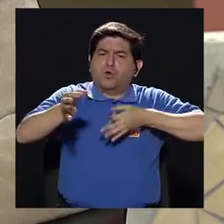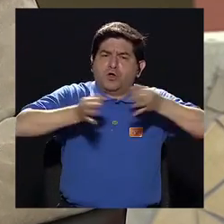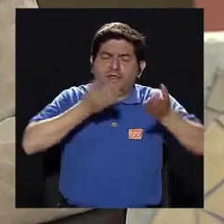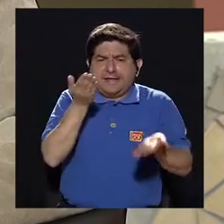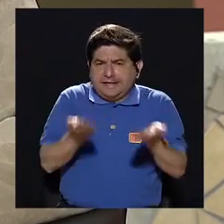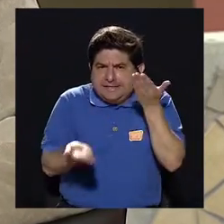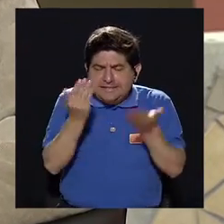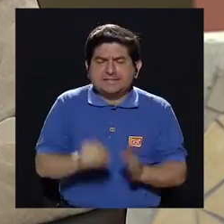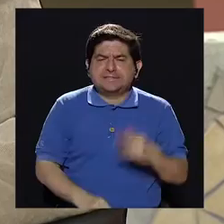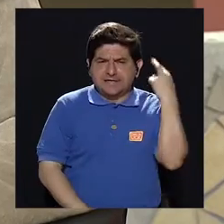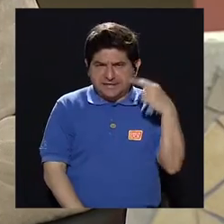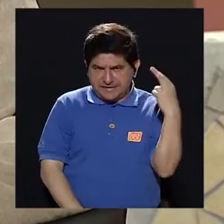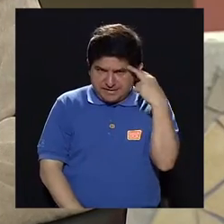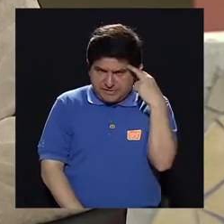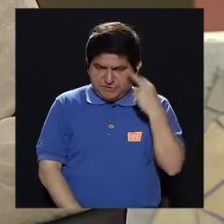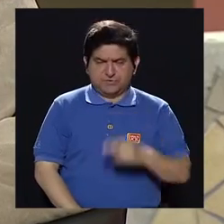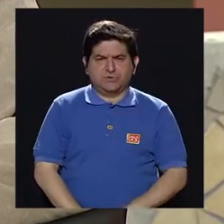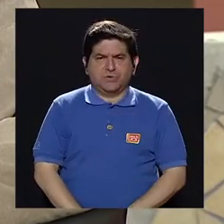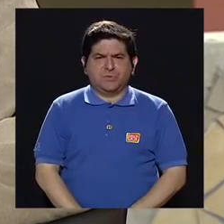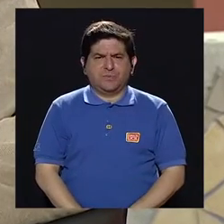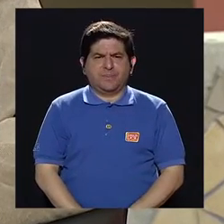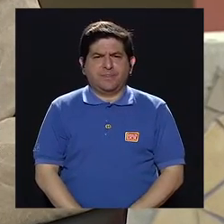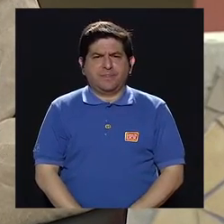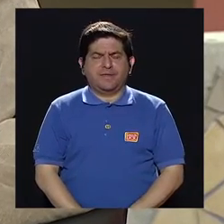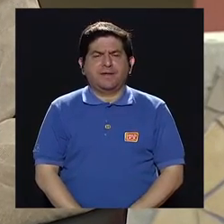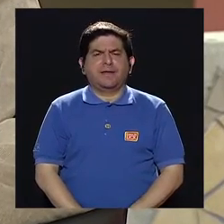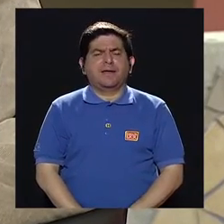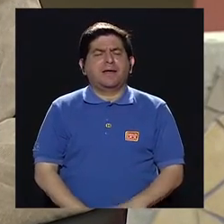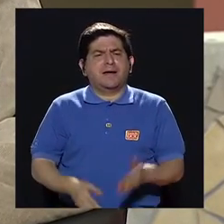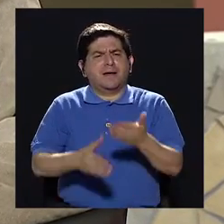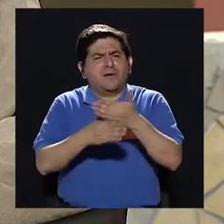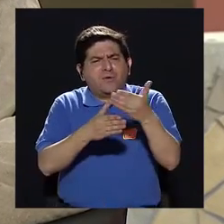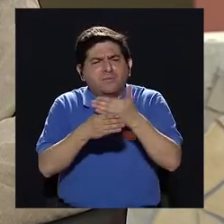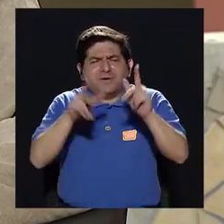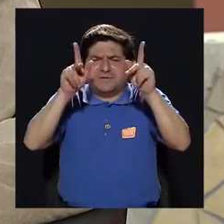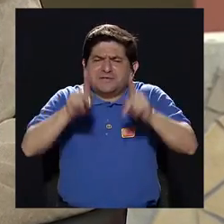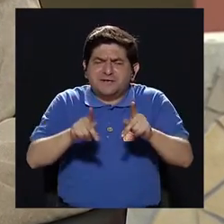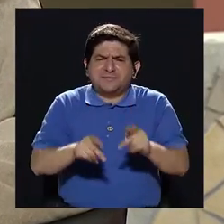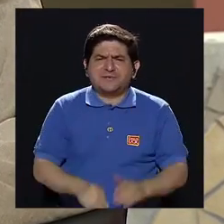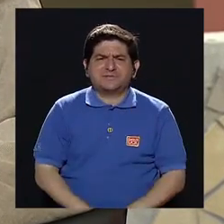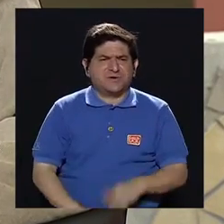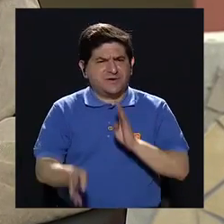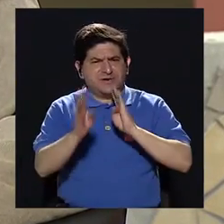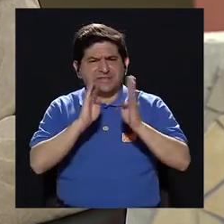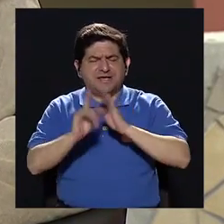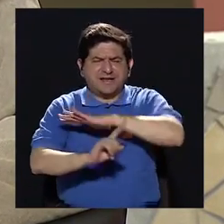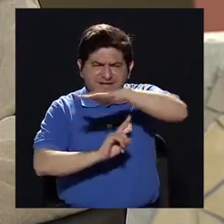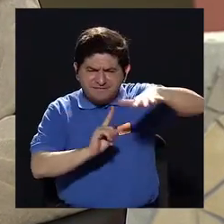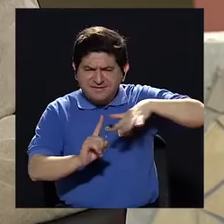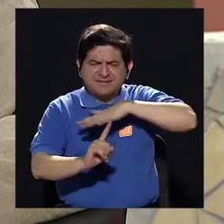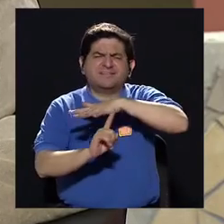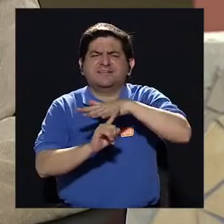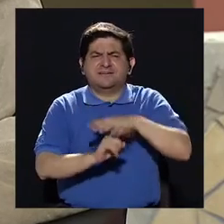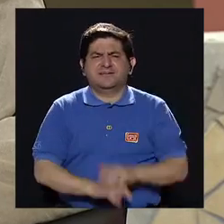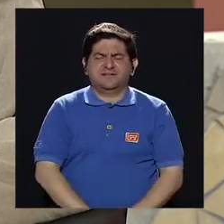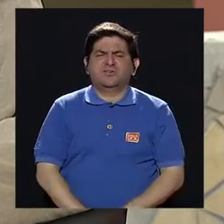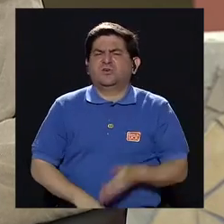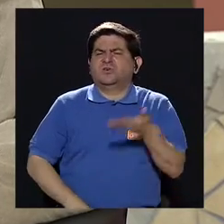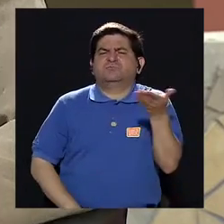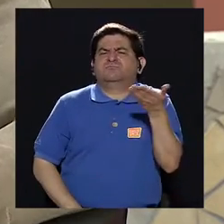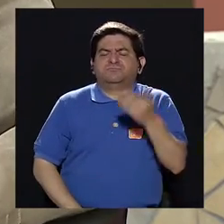explicar su origen. Tal vez me gustaría compartirles a los televidentes qué se habla, más que todo el tema del entorno, del